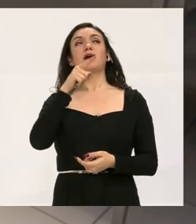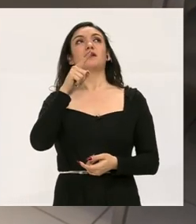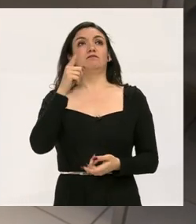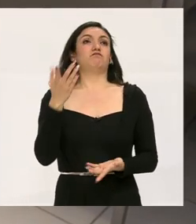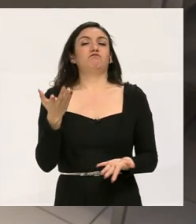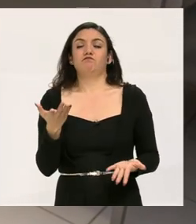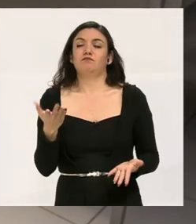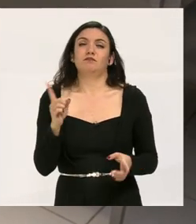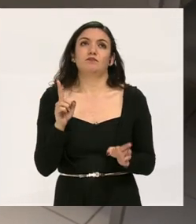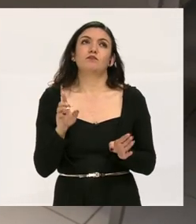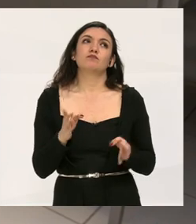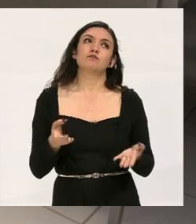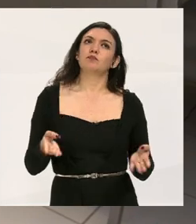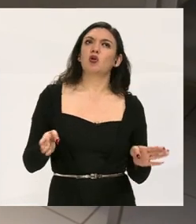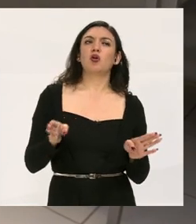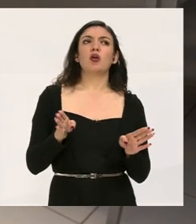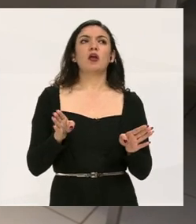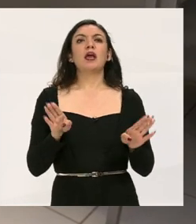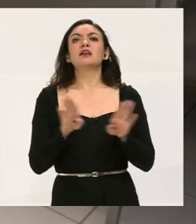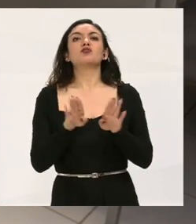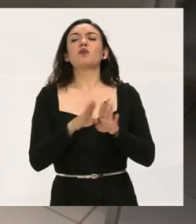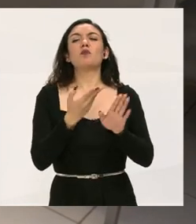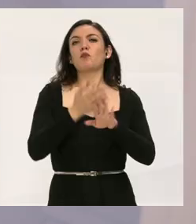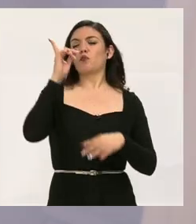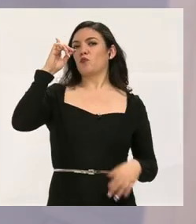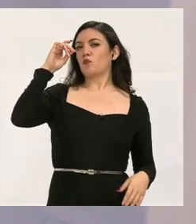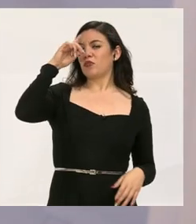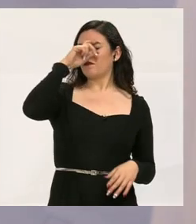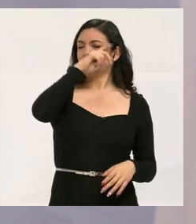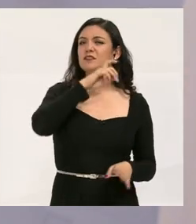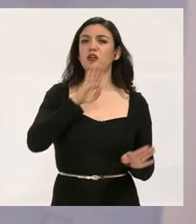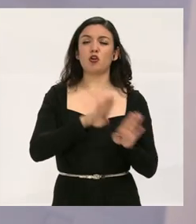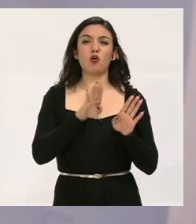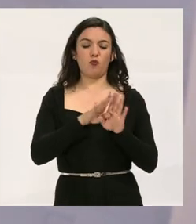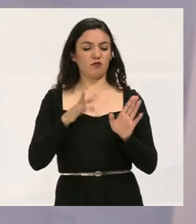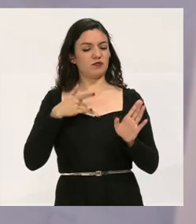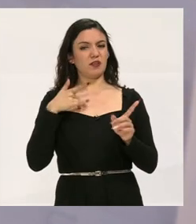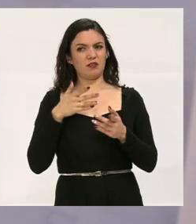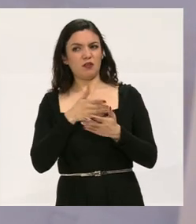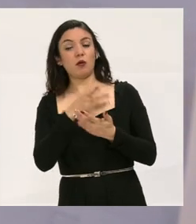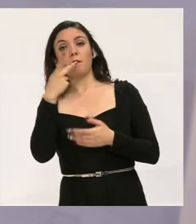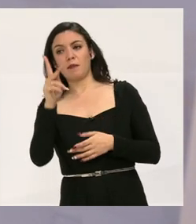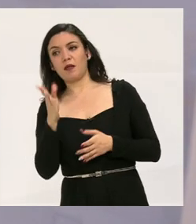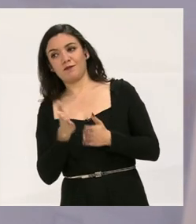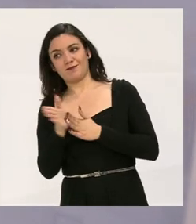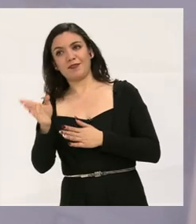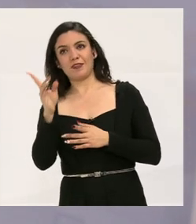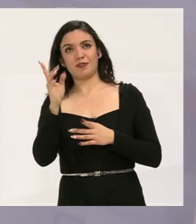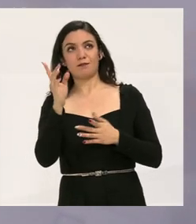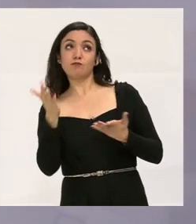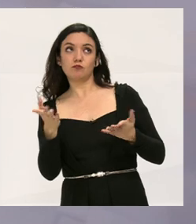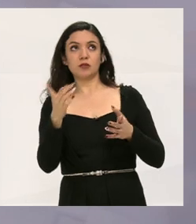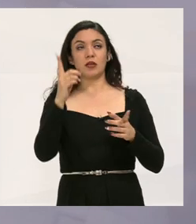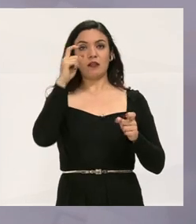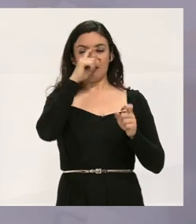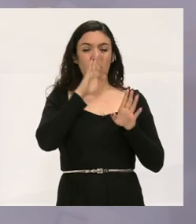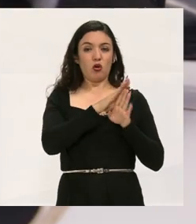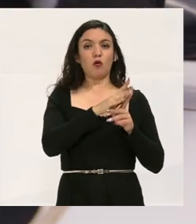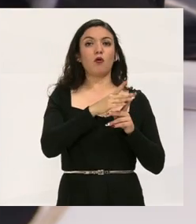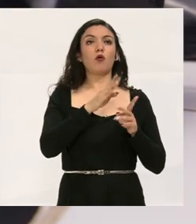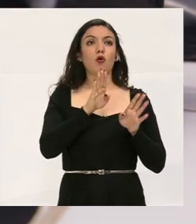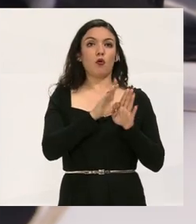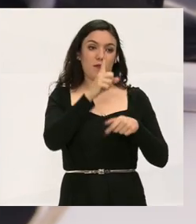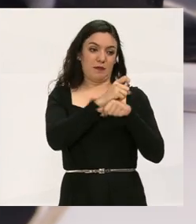Y pues es muy difícil por un cierto sentido, pero es fácil al entrar.